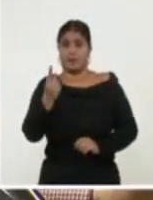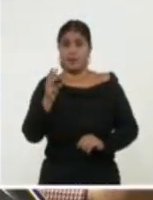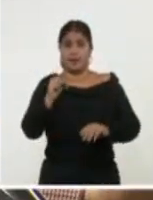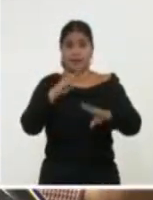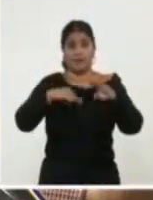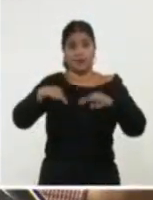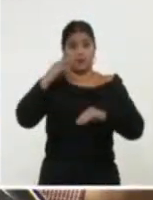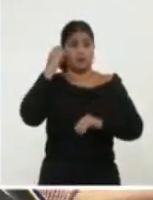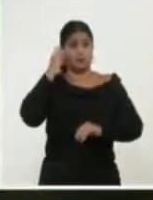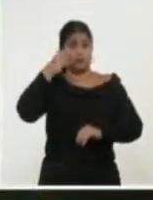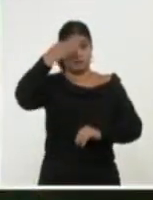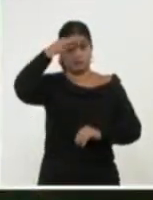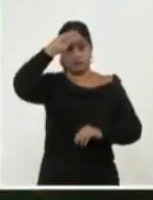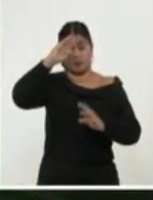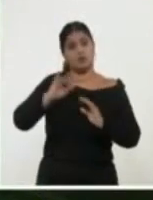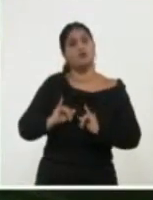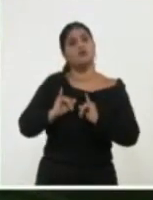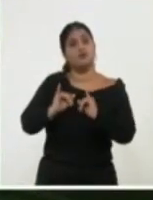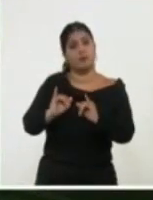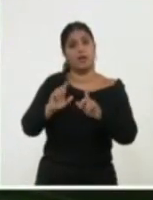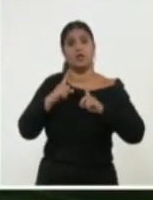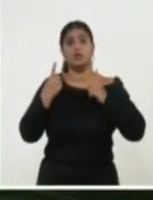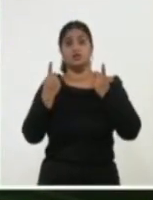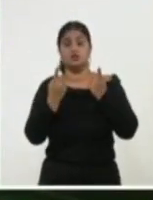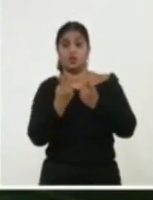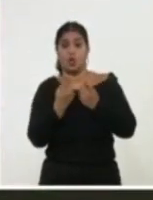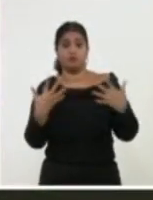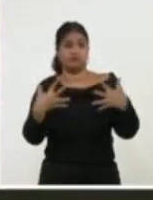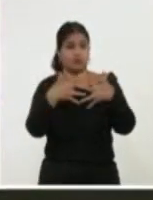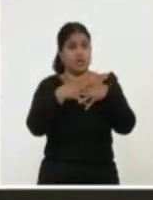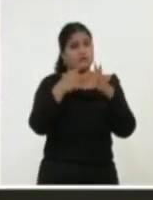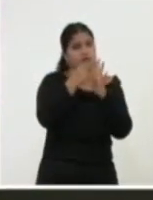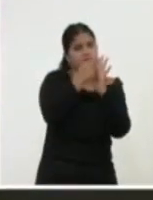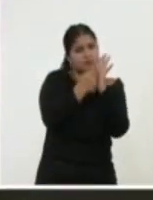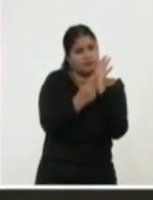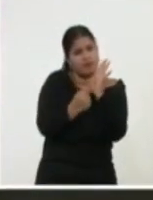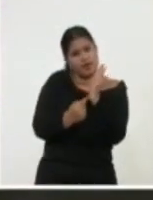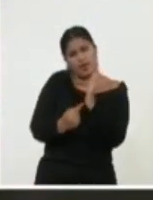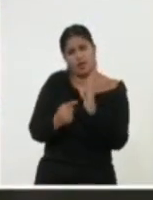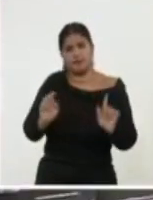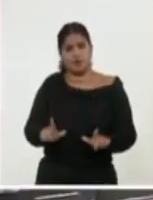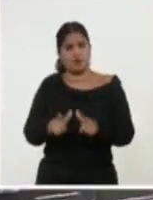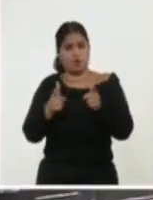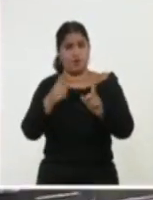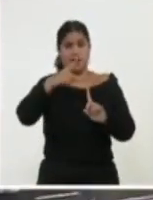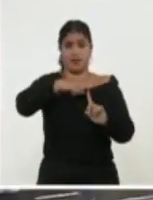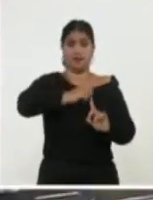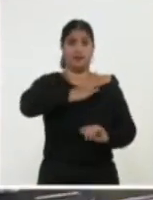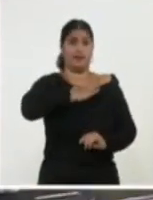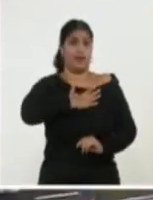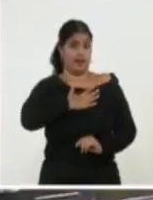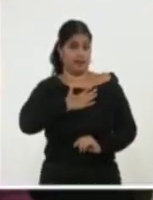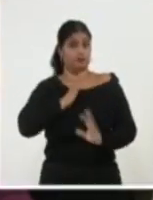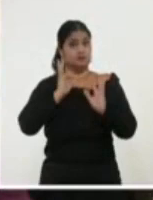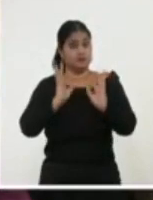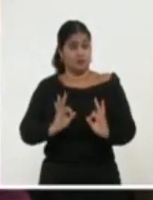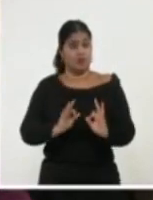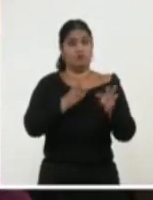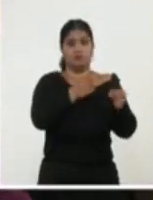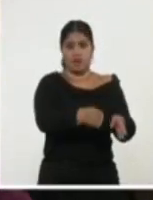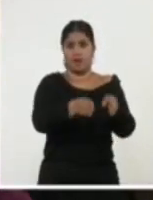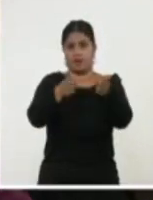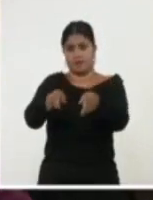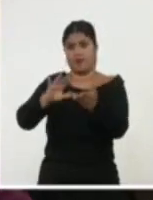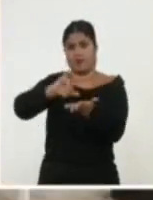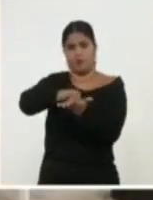informó que se están precisando todos los aspectos requeridos para que cumpla bien su tarea con una clara separación de las